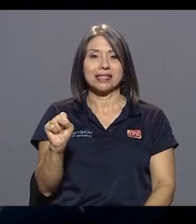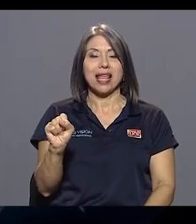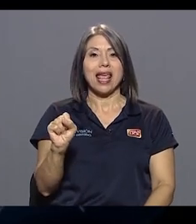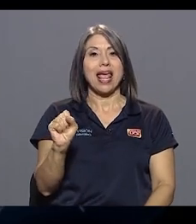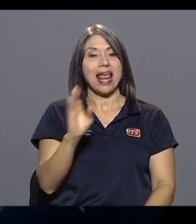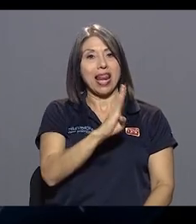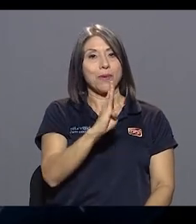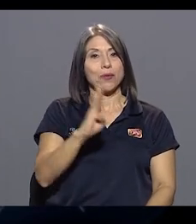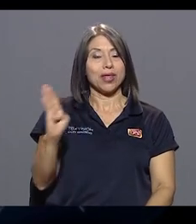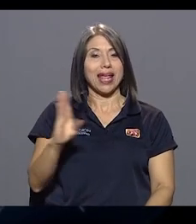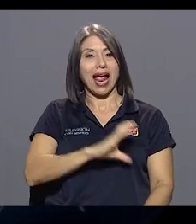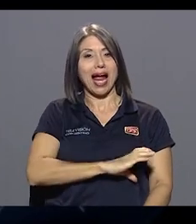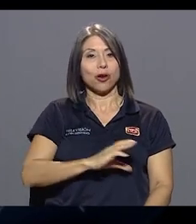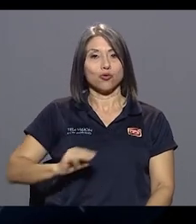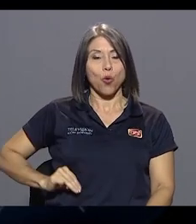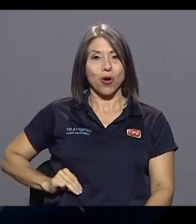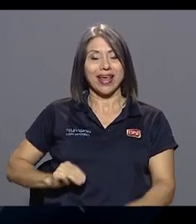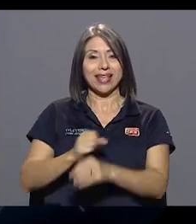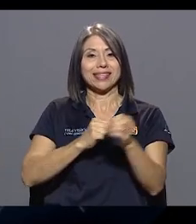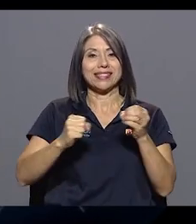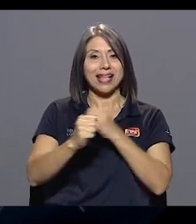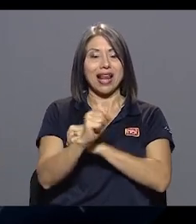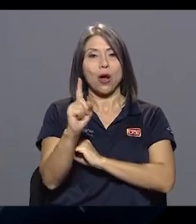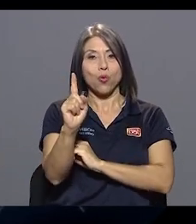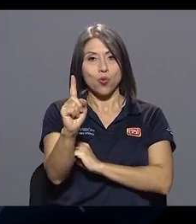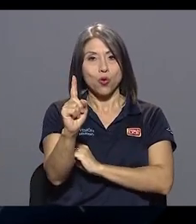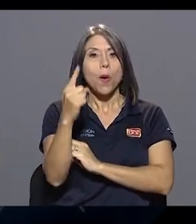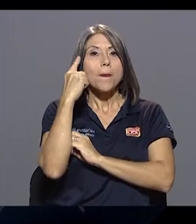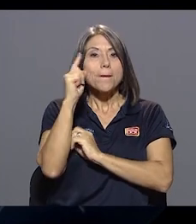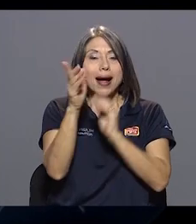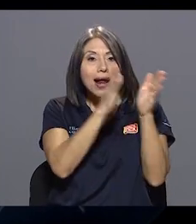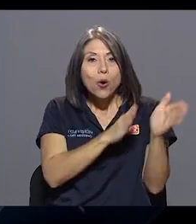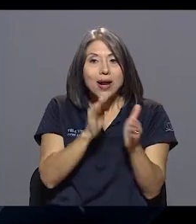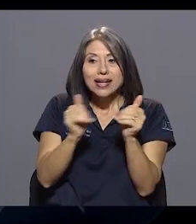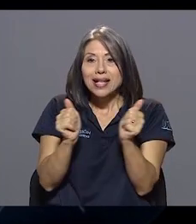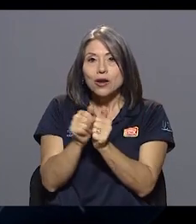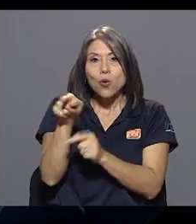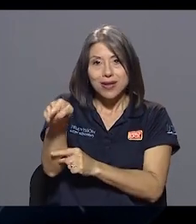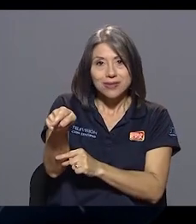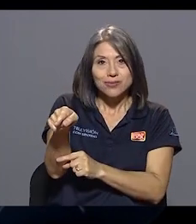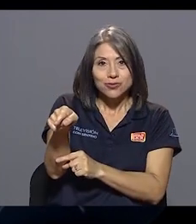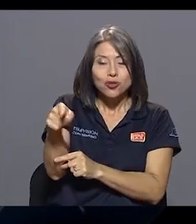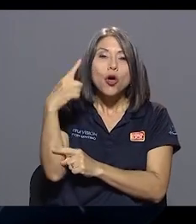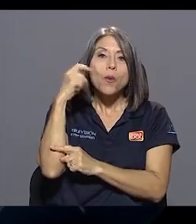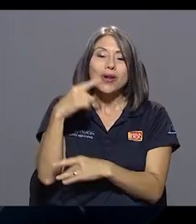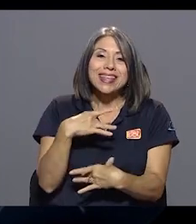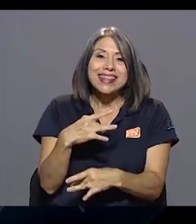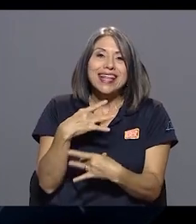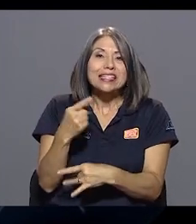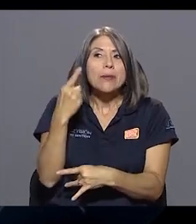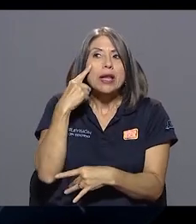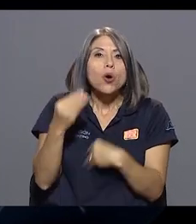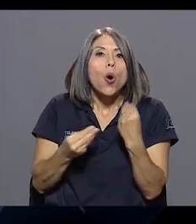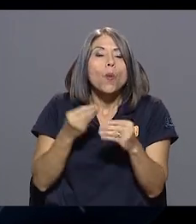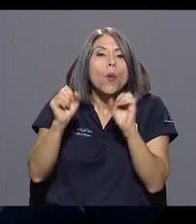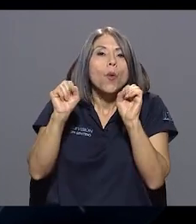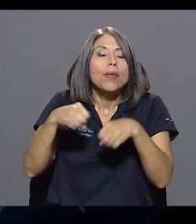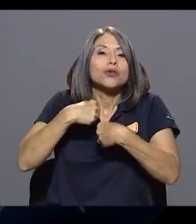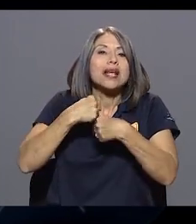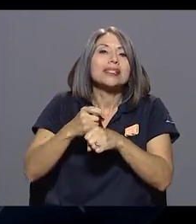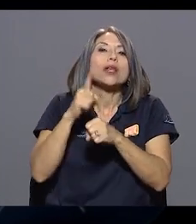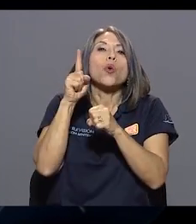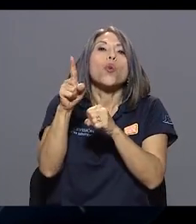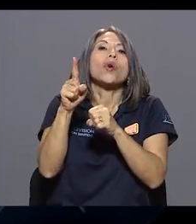para comenzar a organizar este proceso con los interinos porque nos interesa ver la posibilidad de crear una seccional de